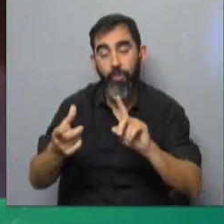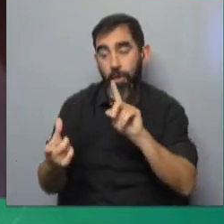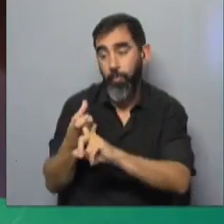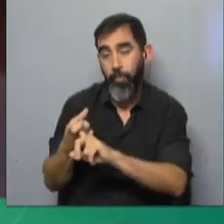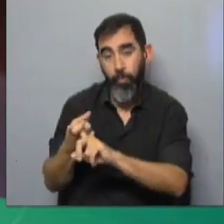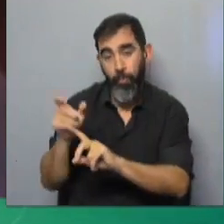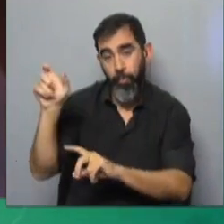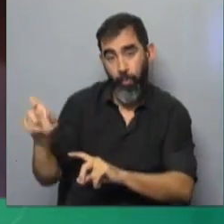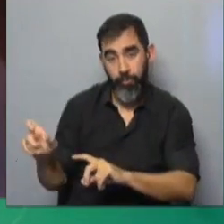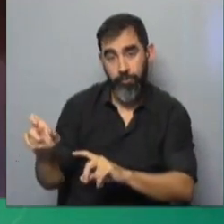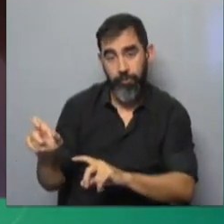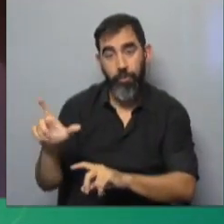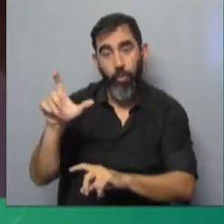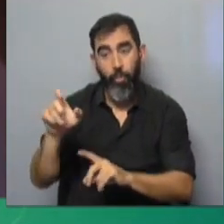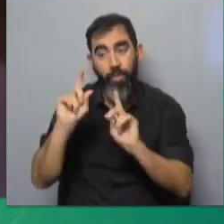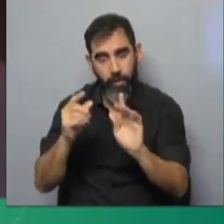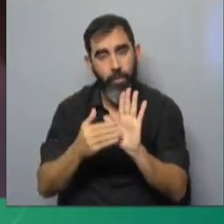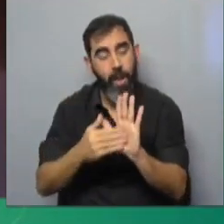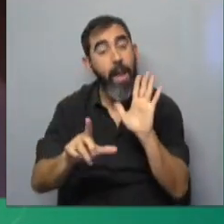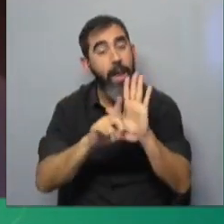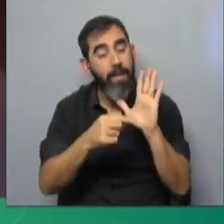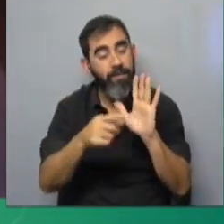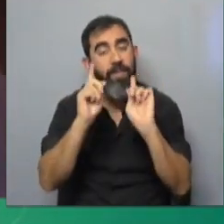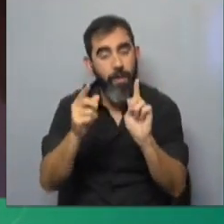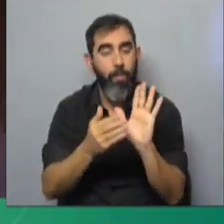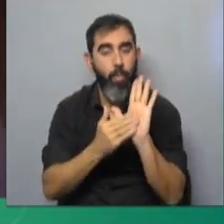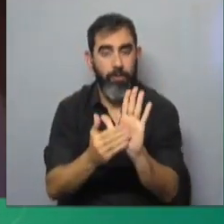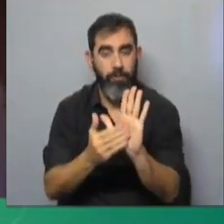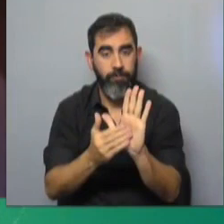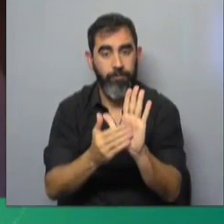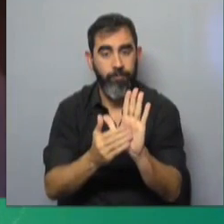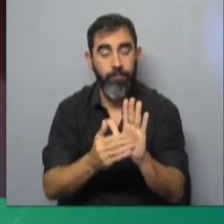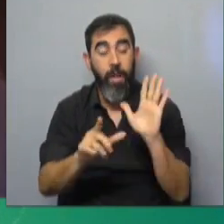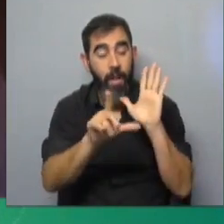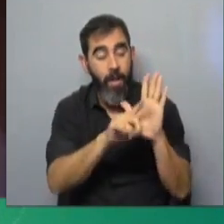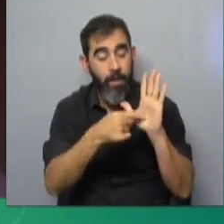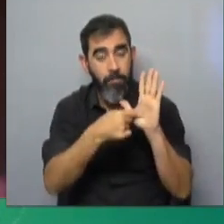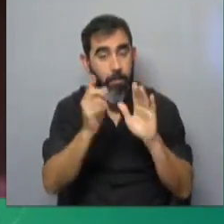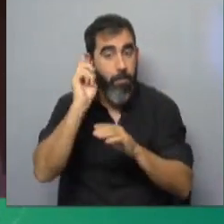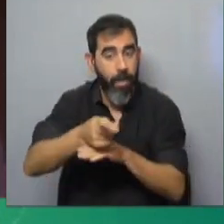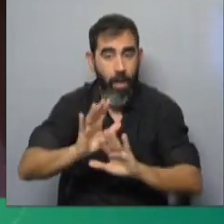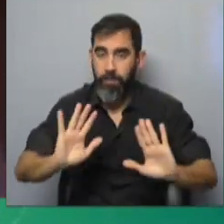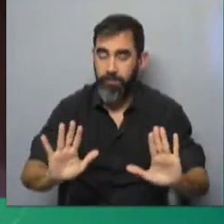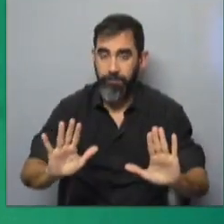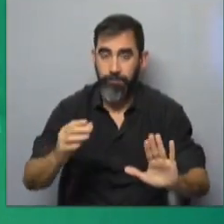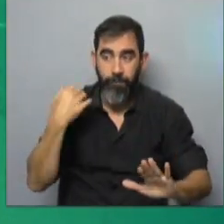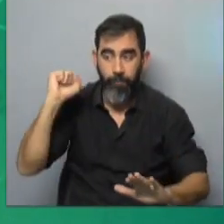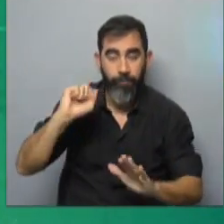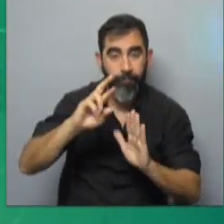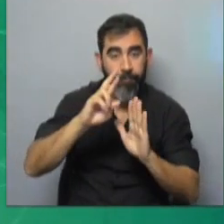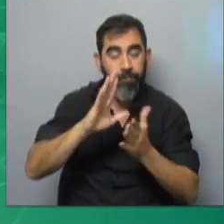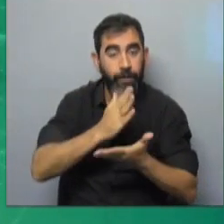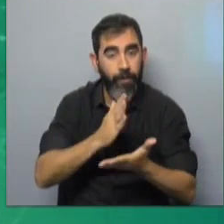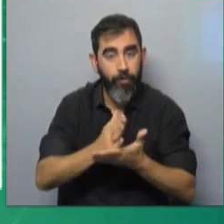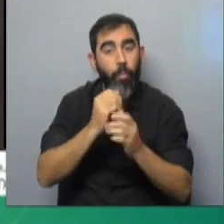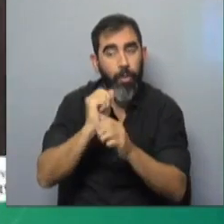cónyuge. No hay duda que la ley dice que la tiene que presentar. Si la ley viola algún derecho, hay